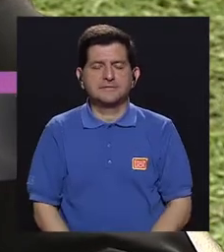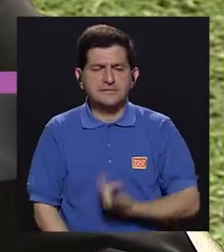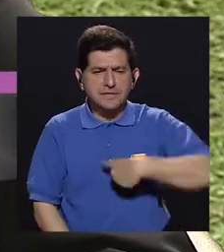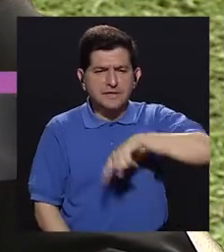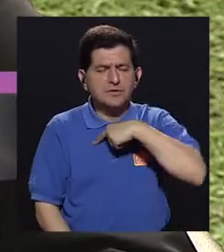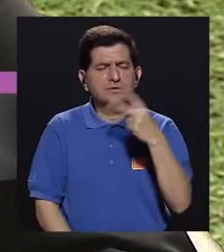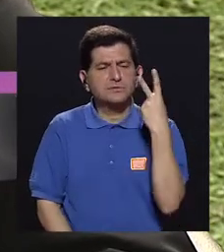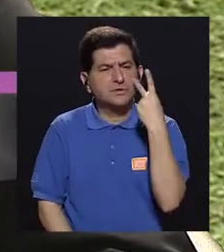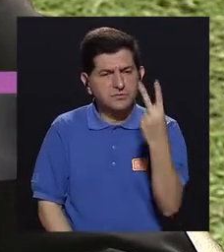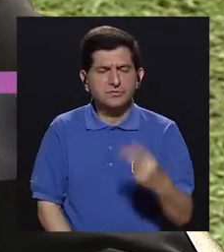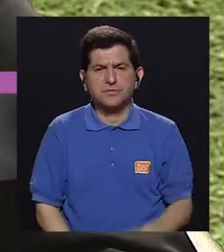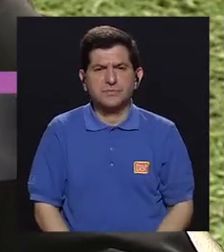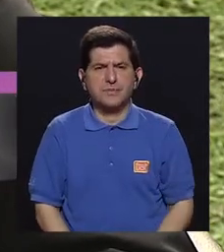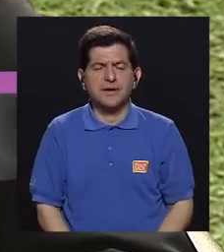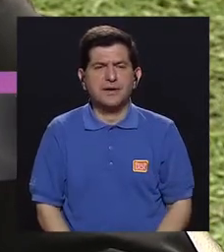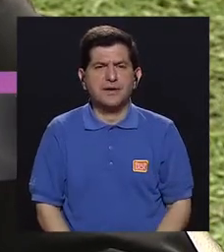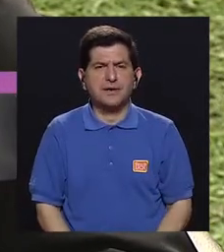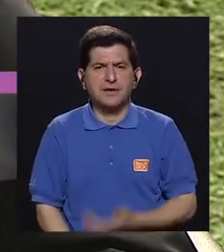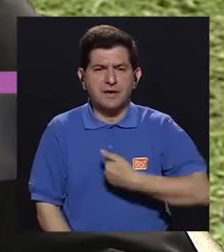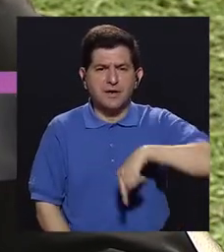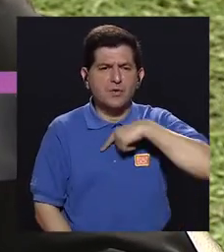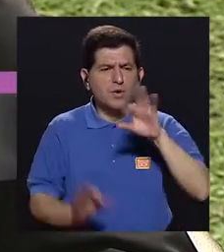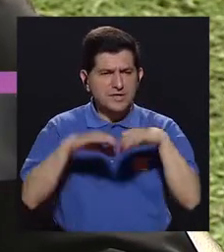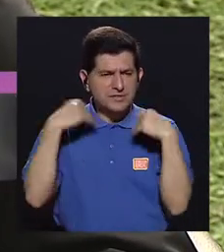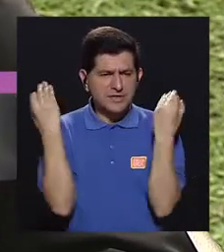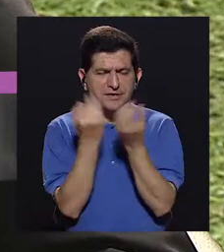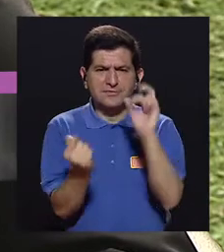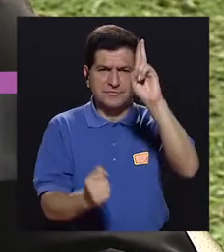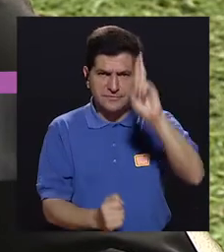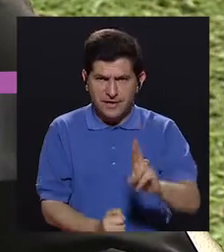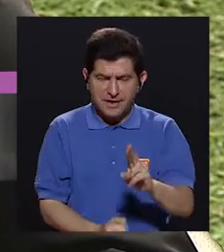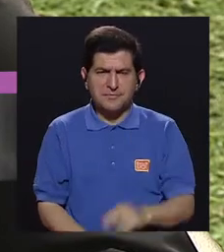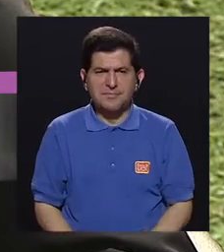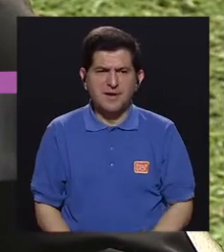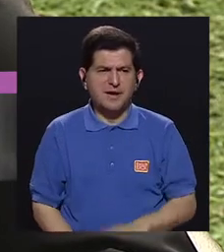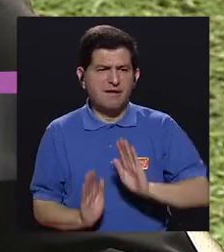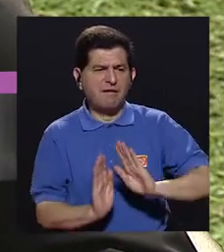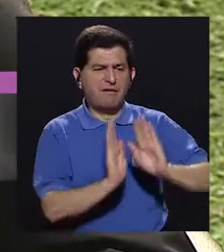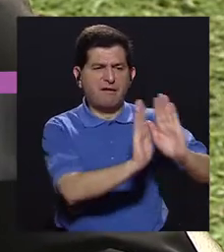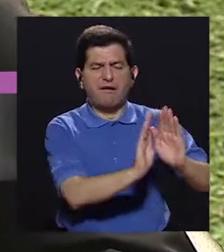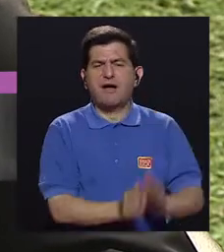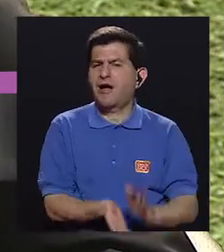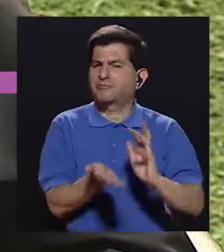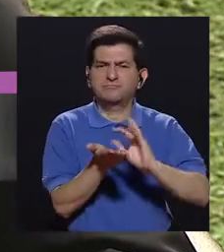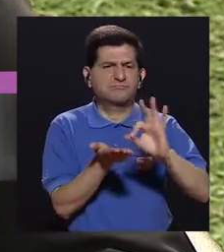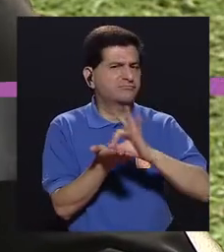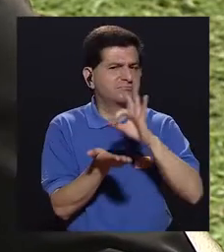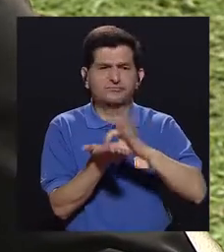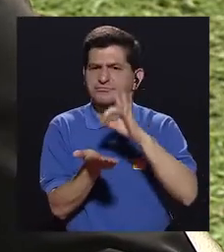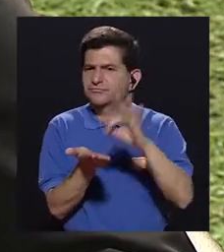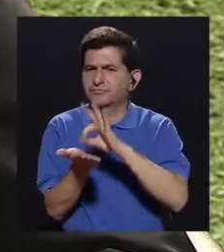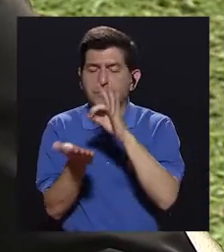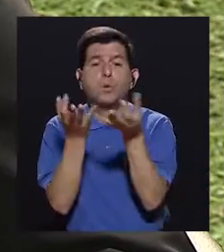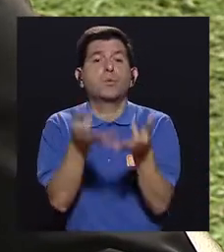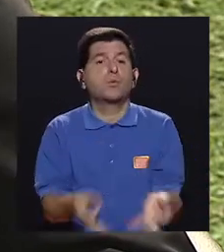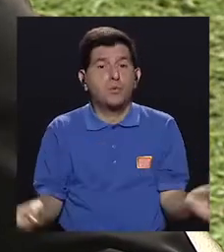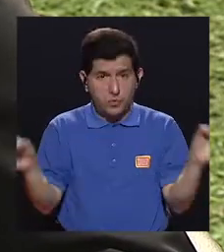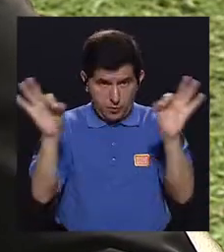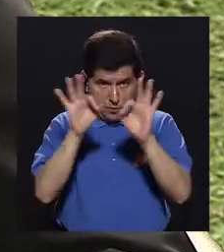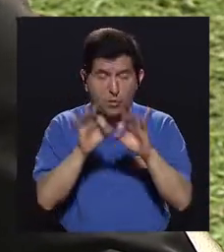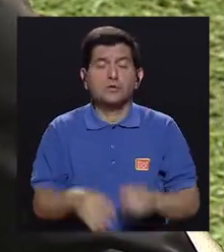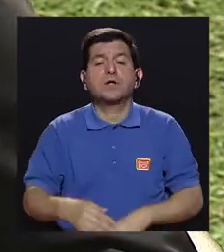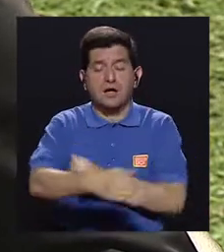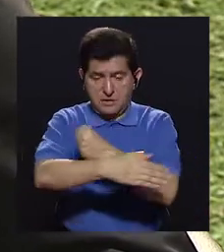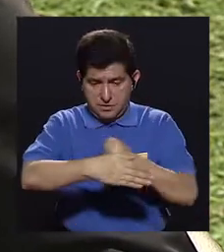Hemos visto que cada vez más nuestras familias costarricenses han dejado de comer frijoles y es muy importante que